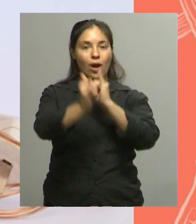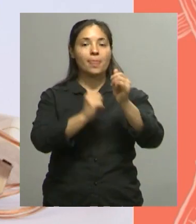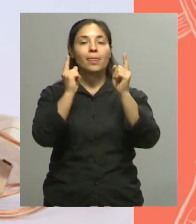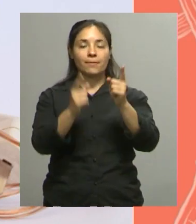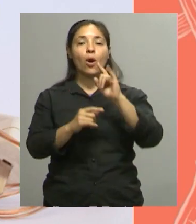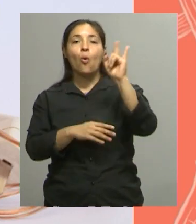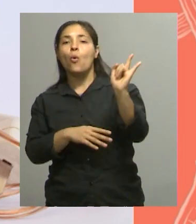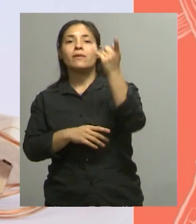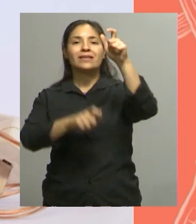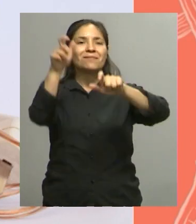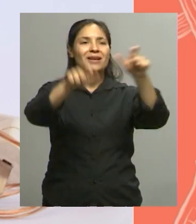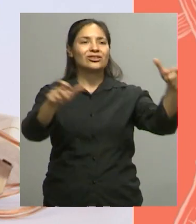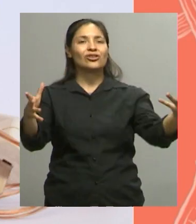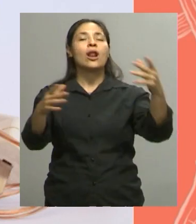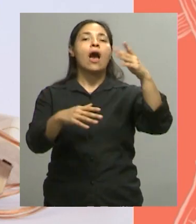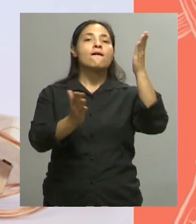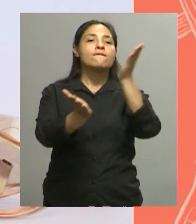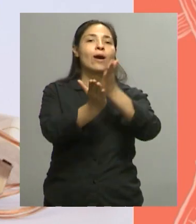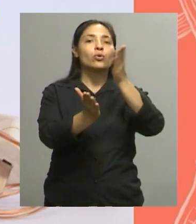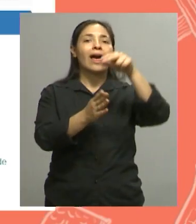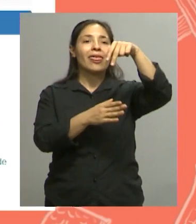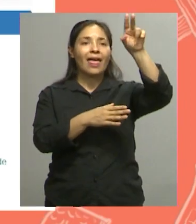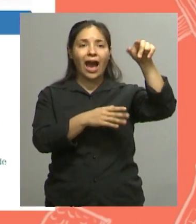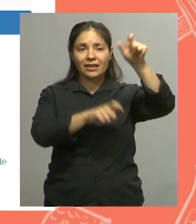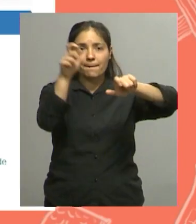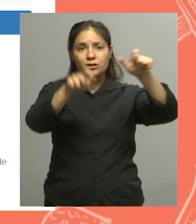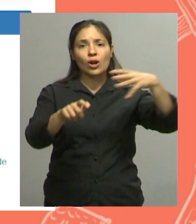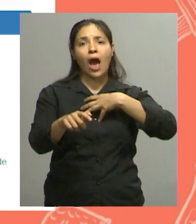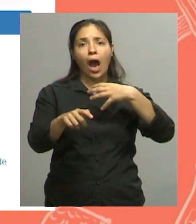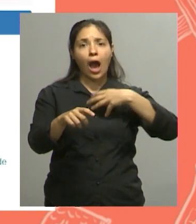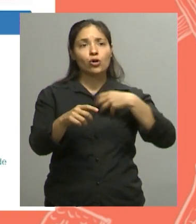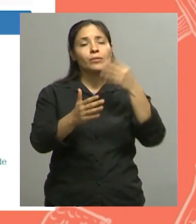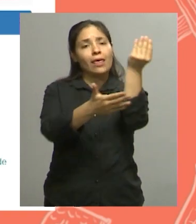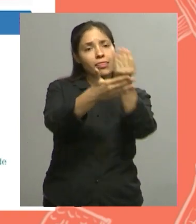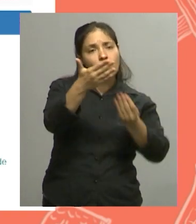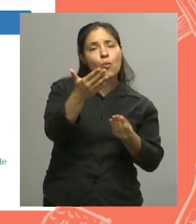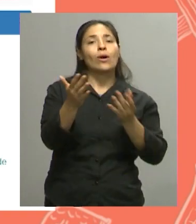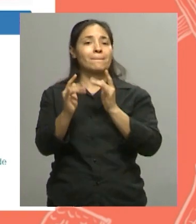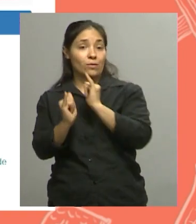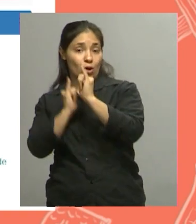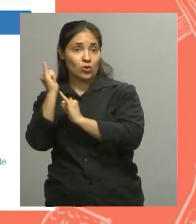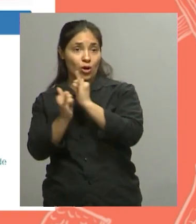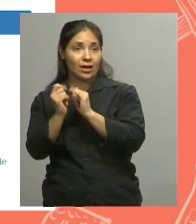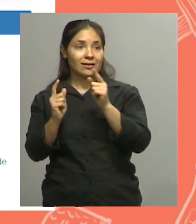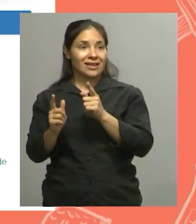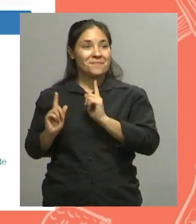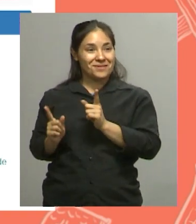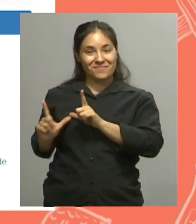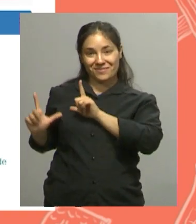universidad Estudiantes de la Facultad de Artes que hicieron la ilustración del cuento ¡Qué lindo eso! Estamos viendo las imágenes